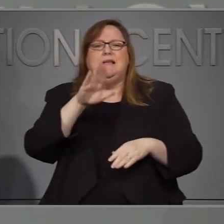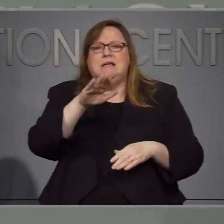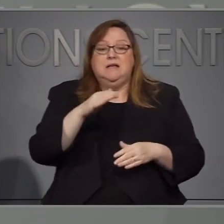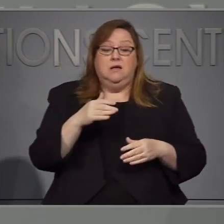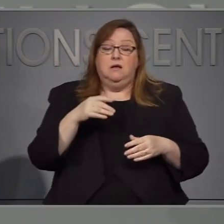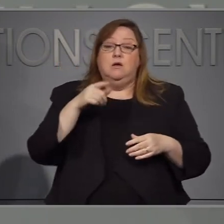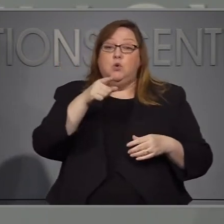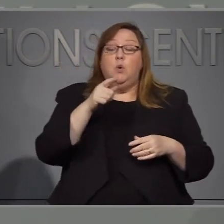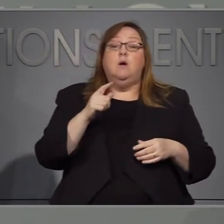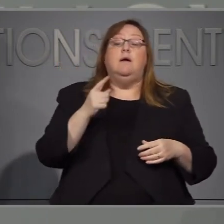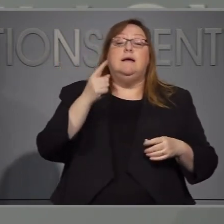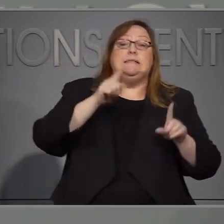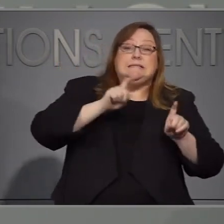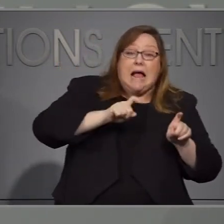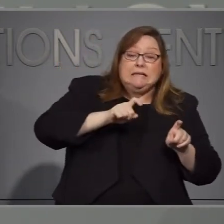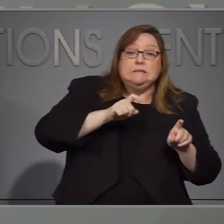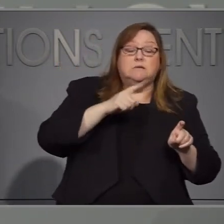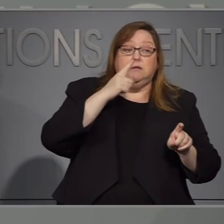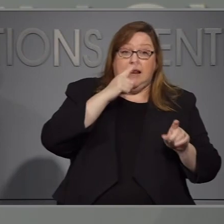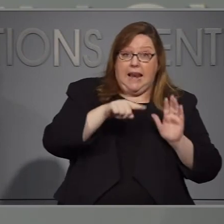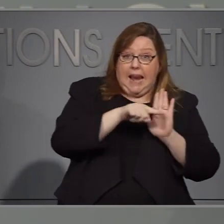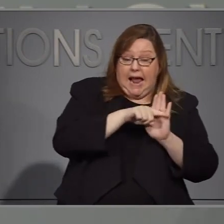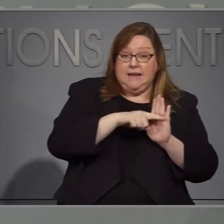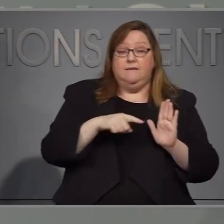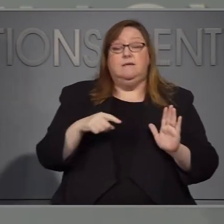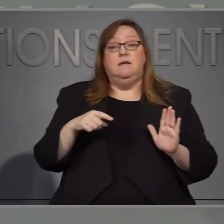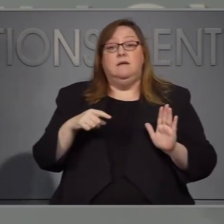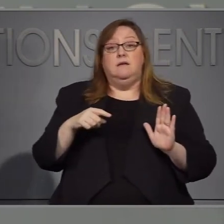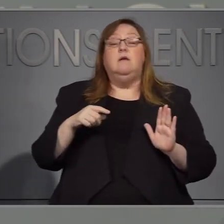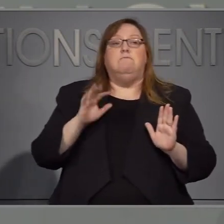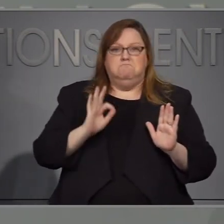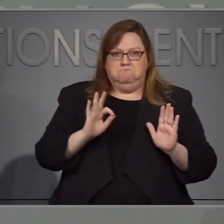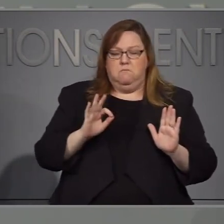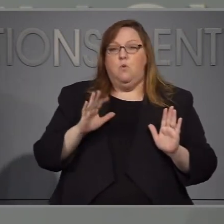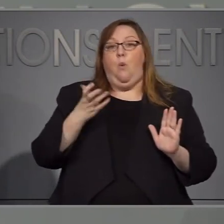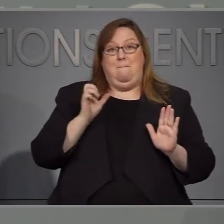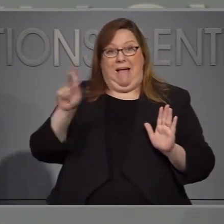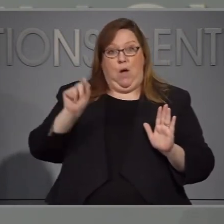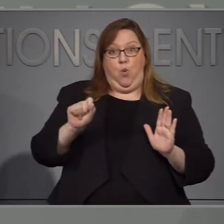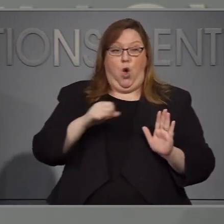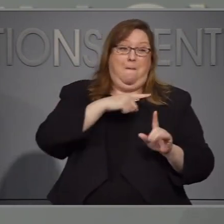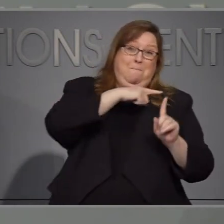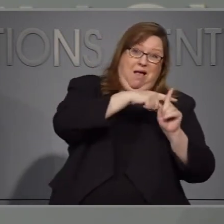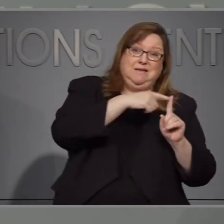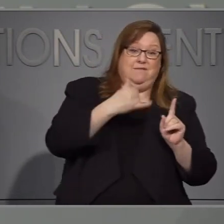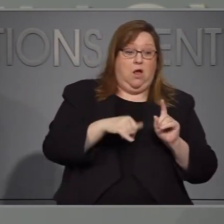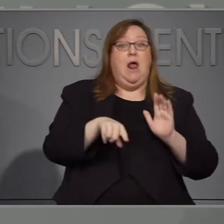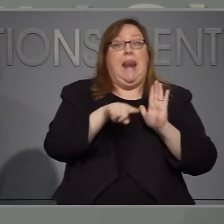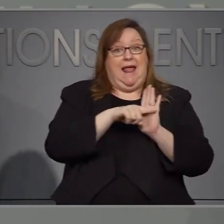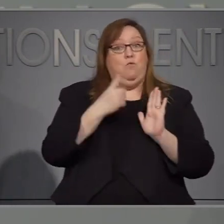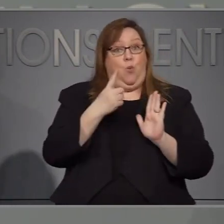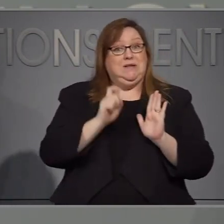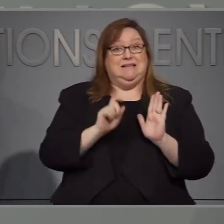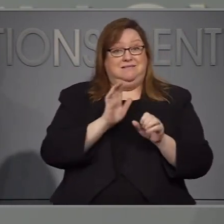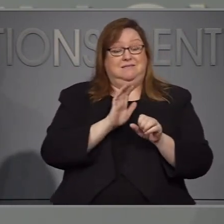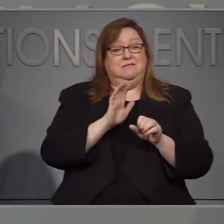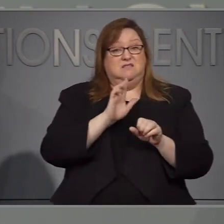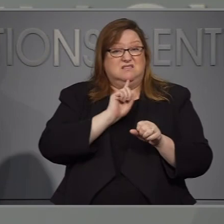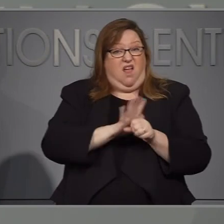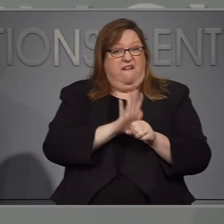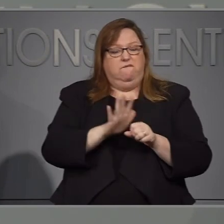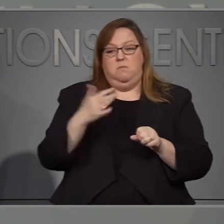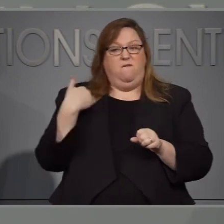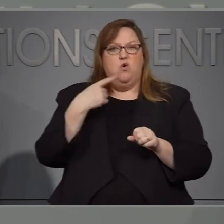no se necesita otro segunda prueba de laboratorio para regresar a trabajar. Creo que eso es bueno y hay otras maneras en que la FDA